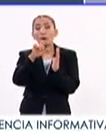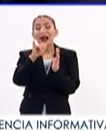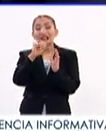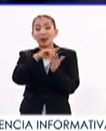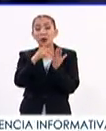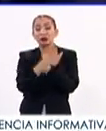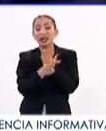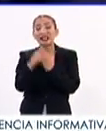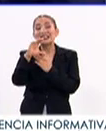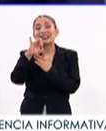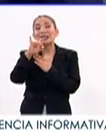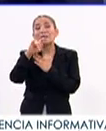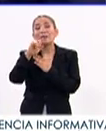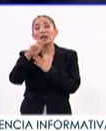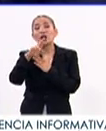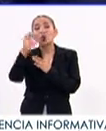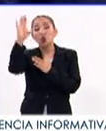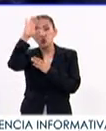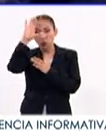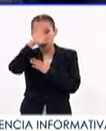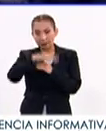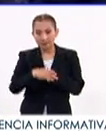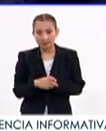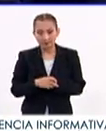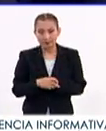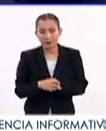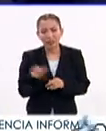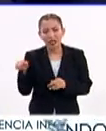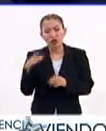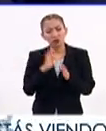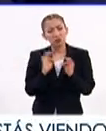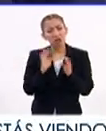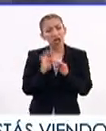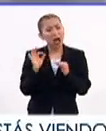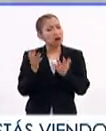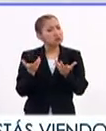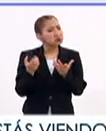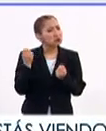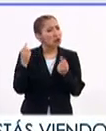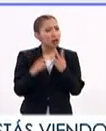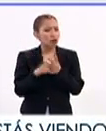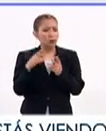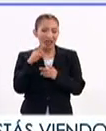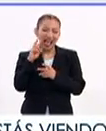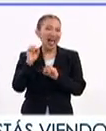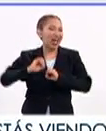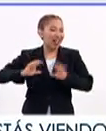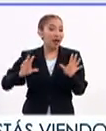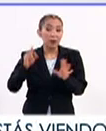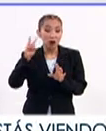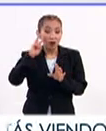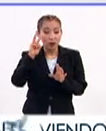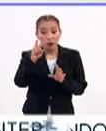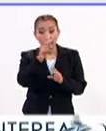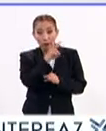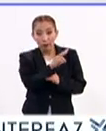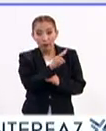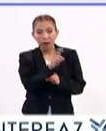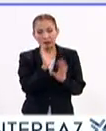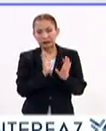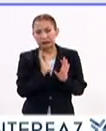del Proyecto de Cibercultura. Y nos plantea cosas que parece que son obvias, pero no las hemos visto con